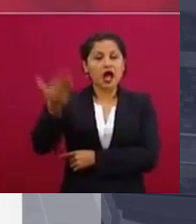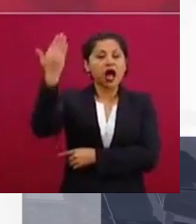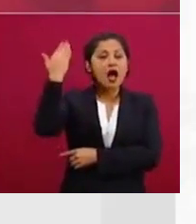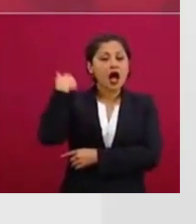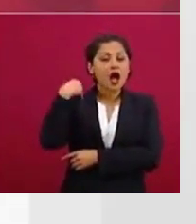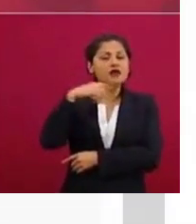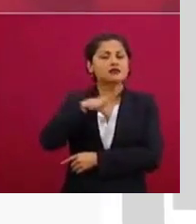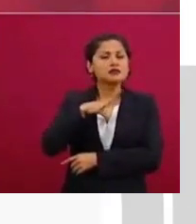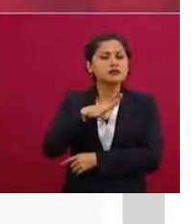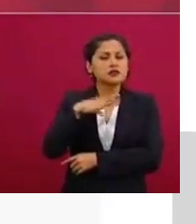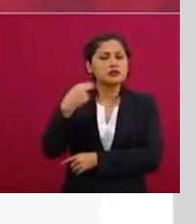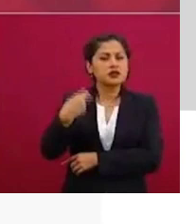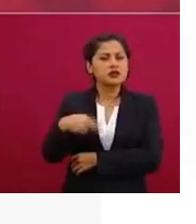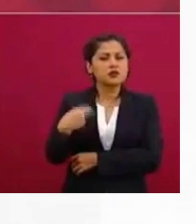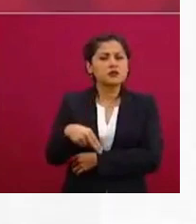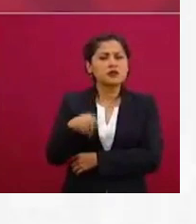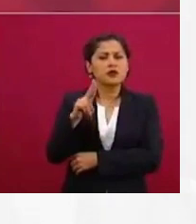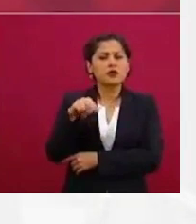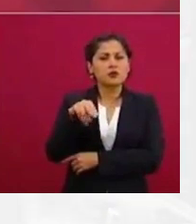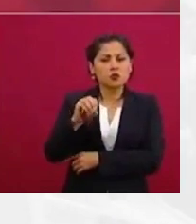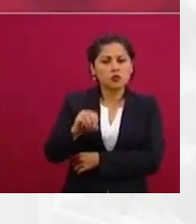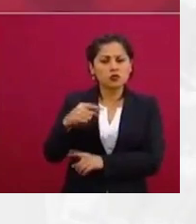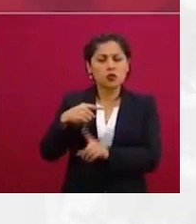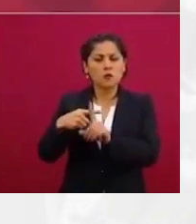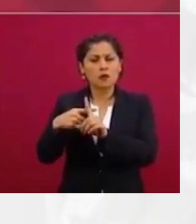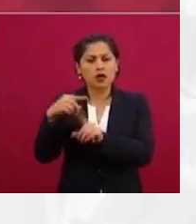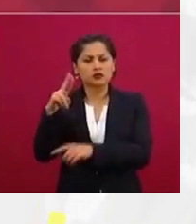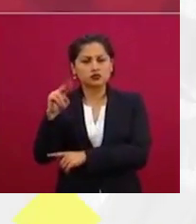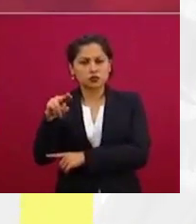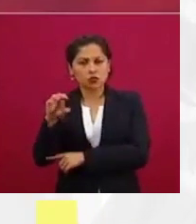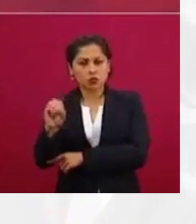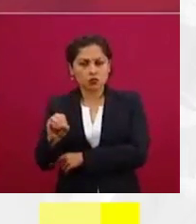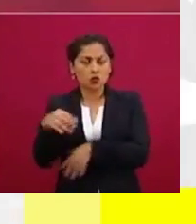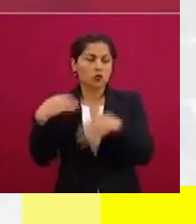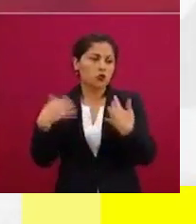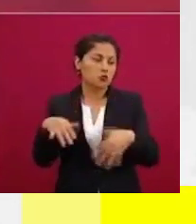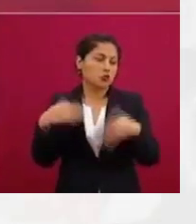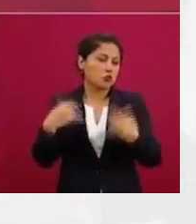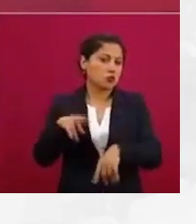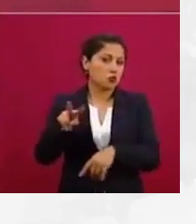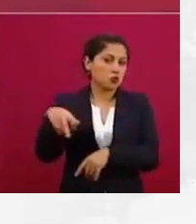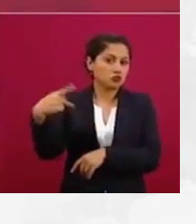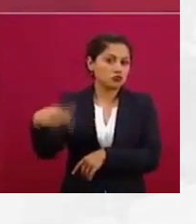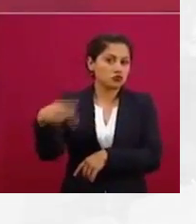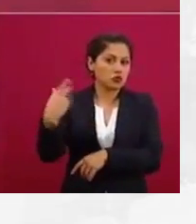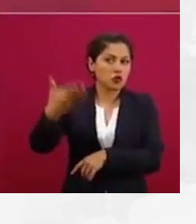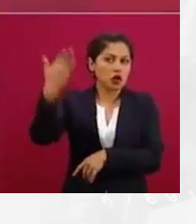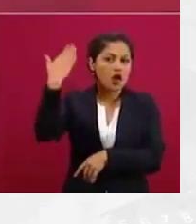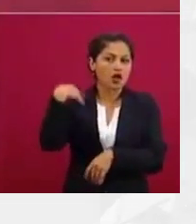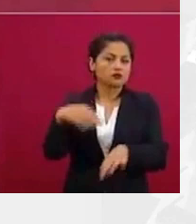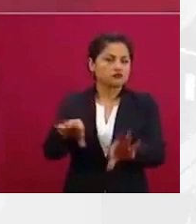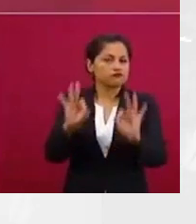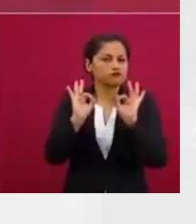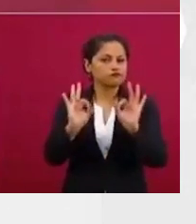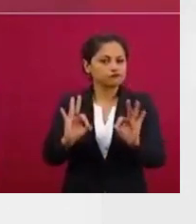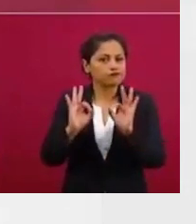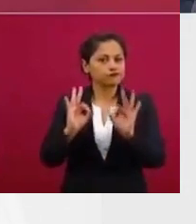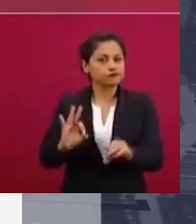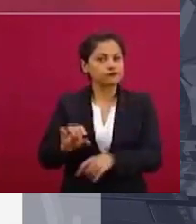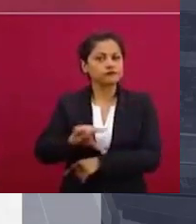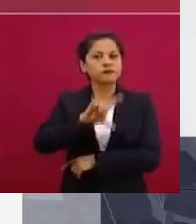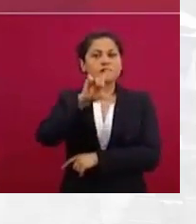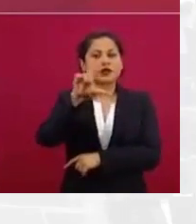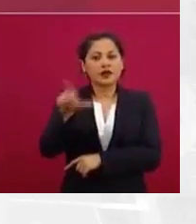actitud reiterativa, lo que busca es fortalecer el grado de polarización que está